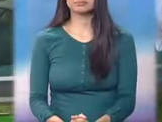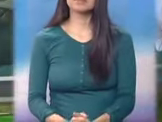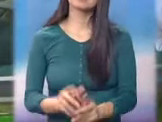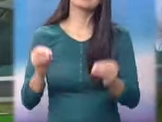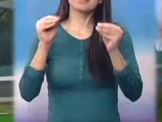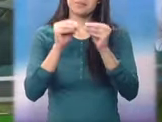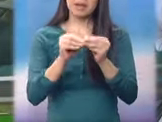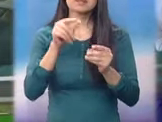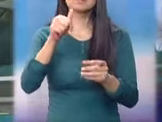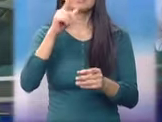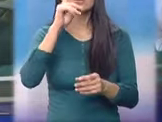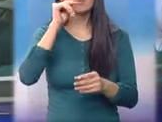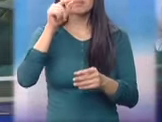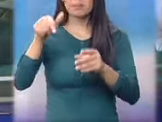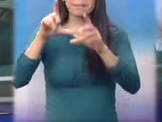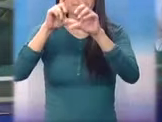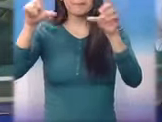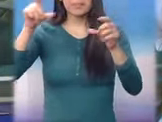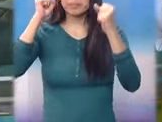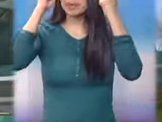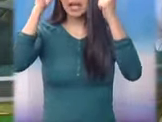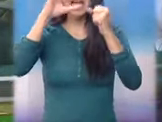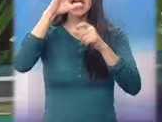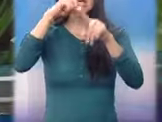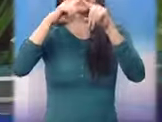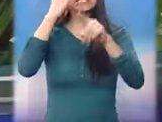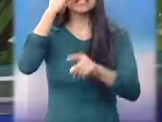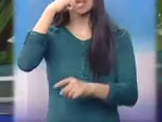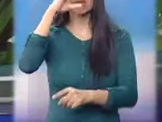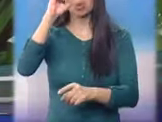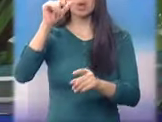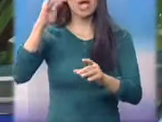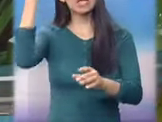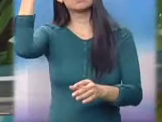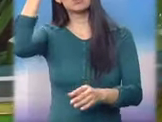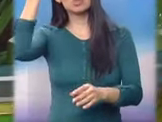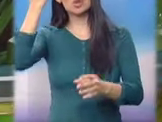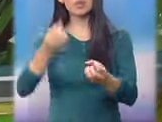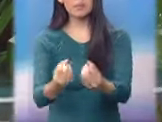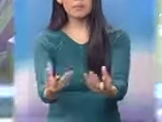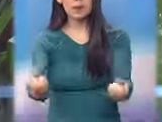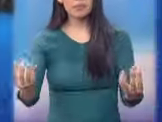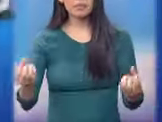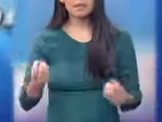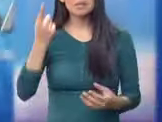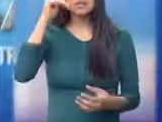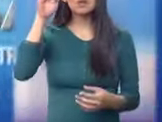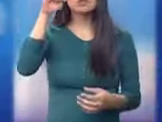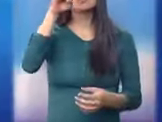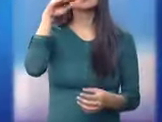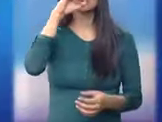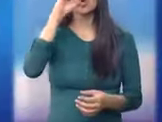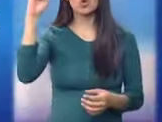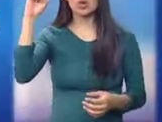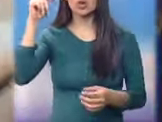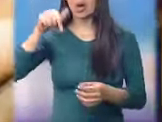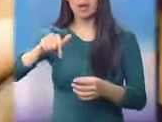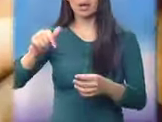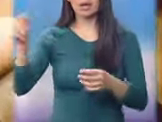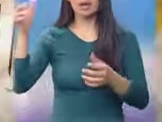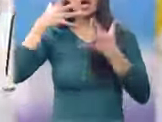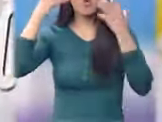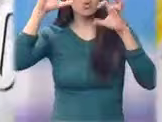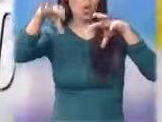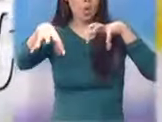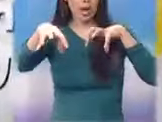Además, con un rótulo éxito, concluye exposición de plantas exóticas en la Casa del Té en el zoológico